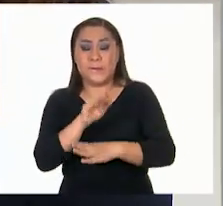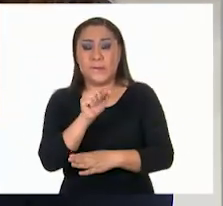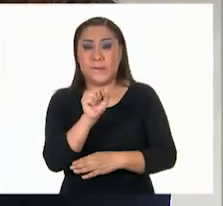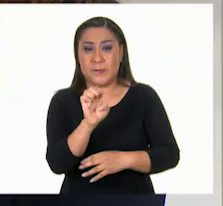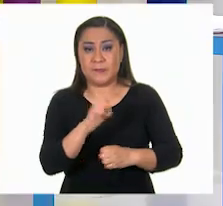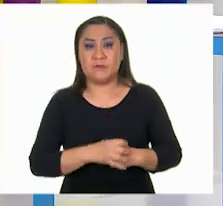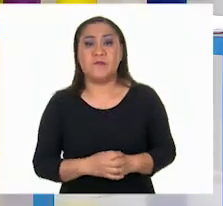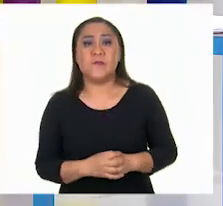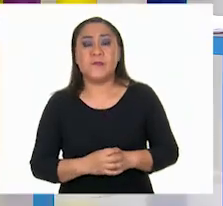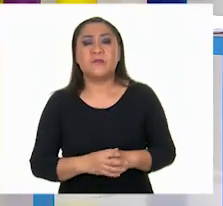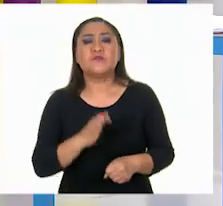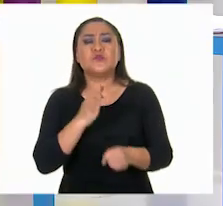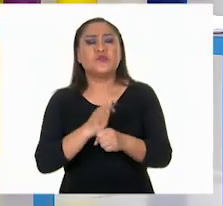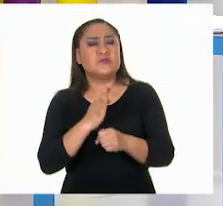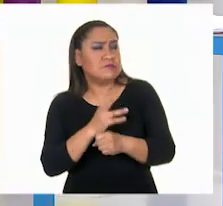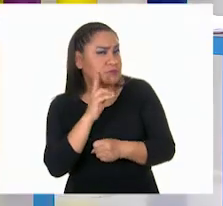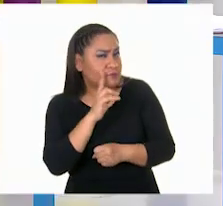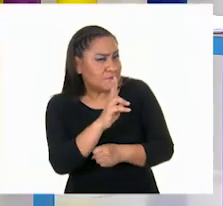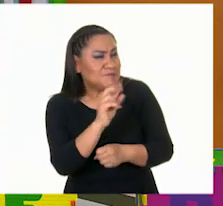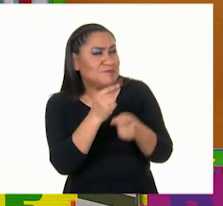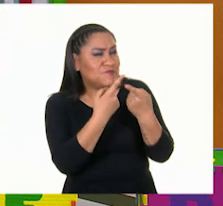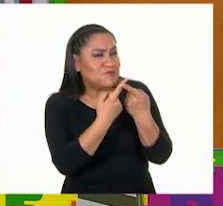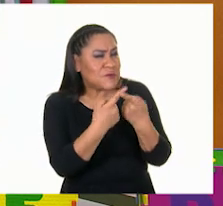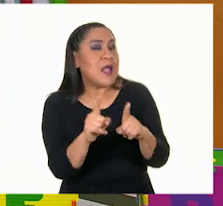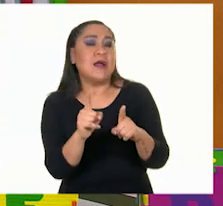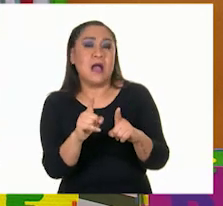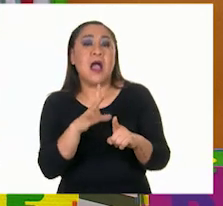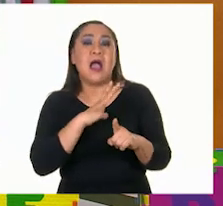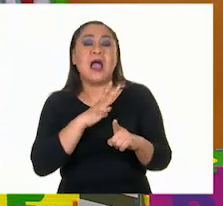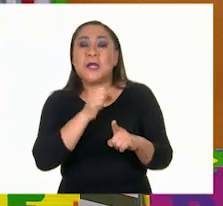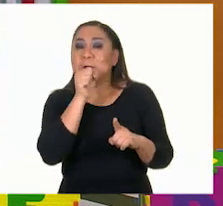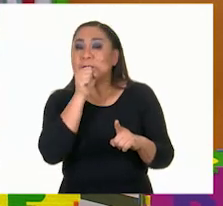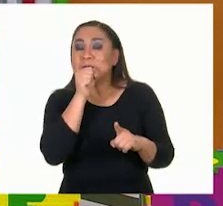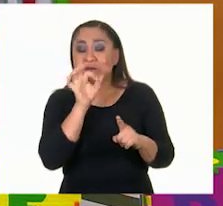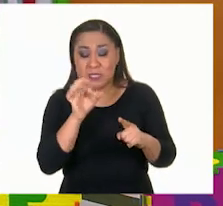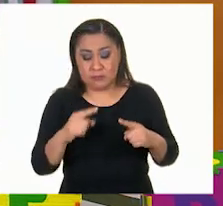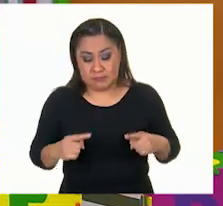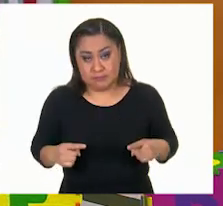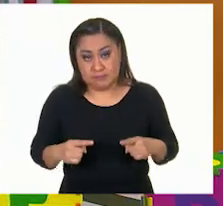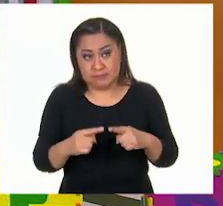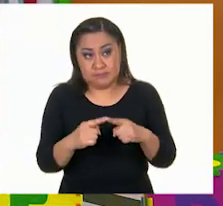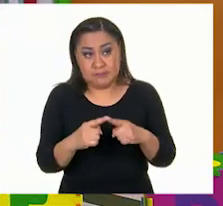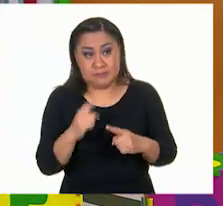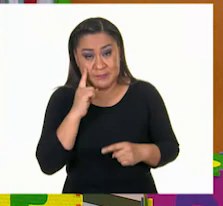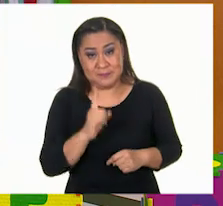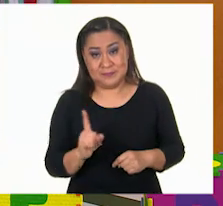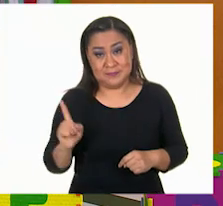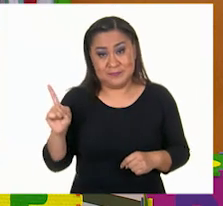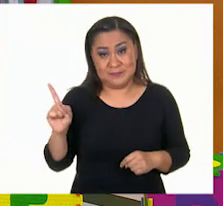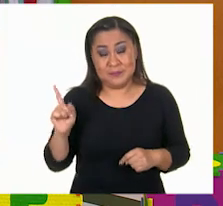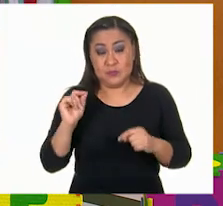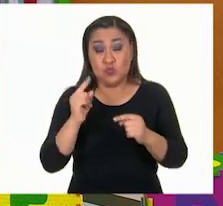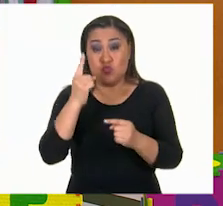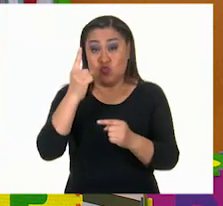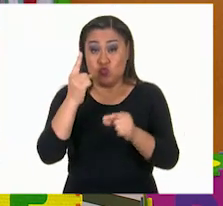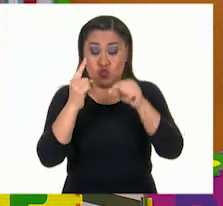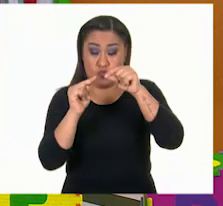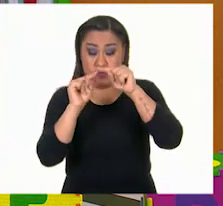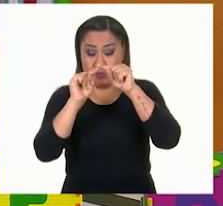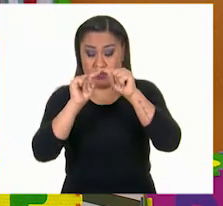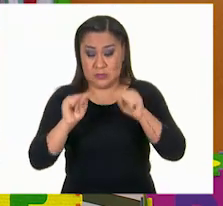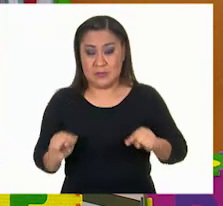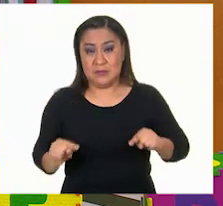lo único que las diferencias es que todas se unen en un punto, todas estas aristas se unen en un punto llamado